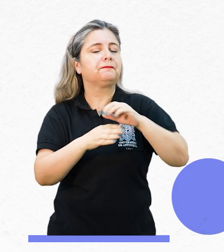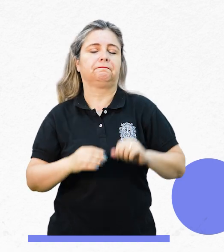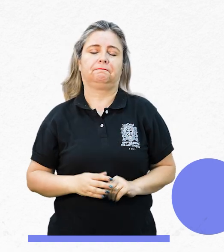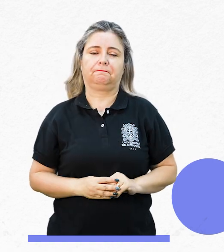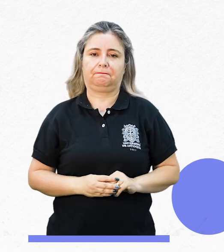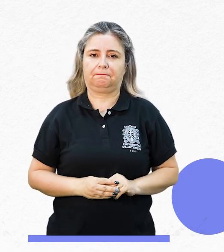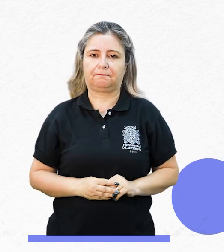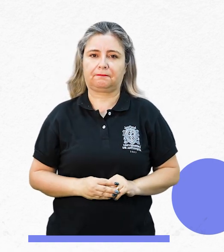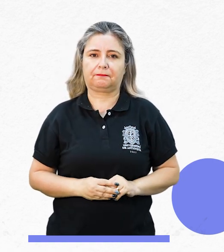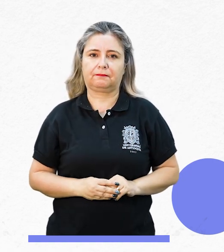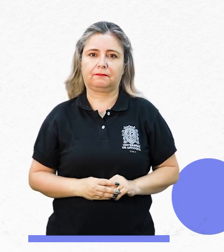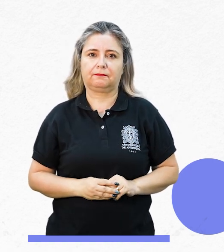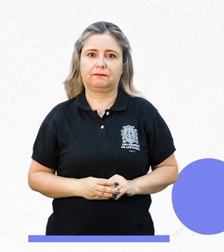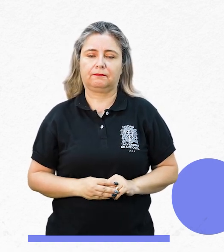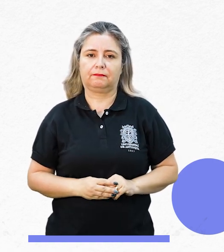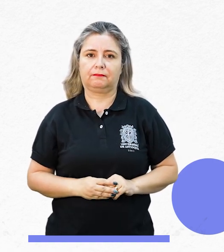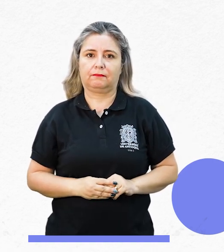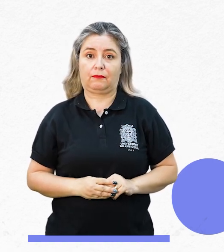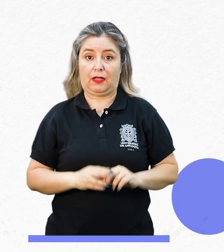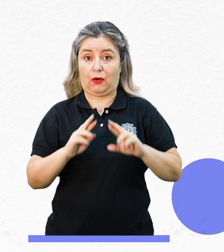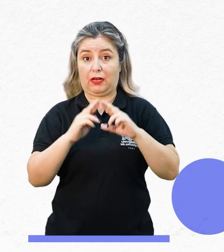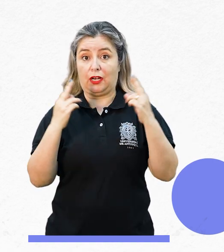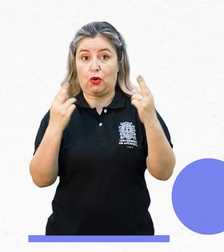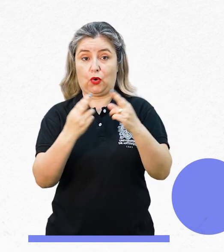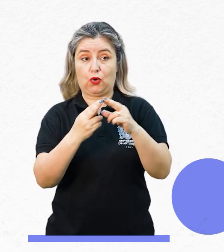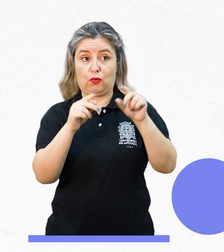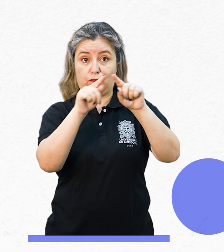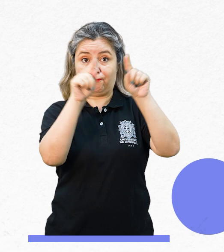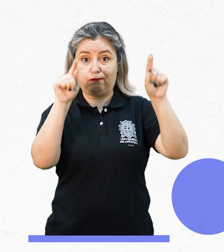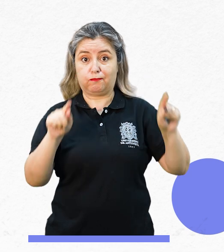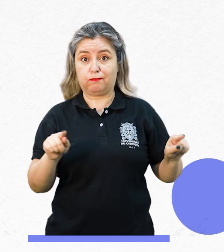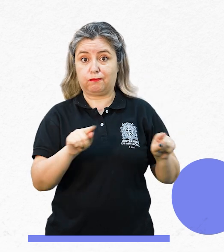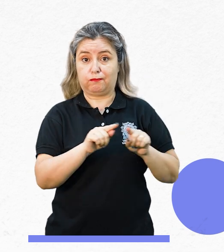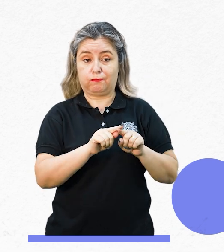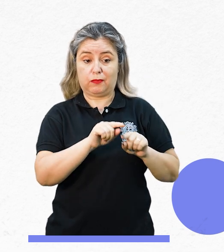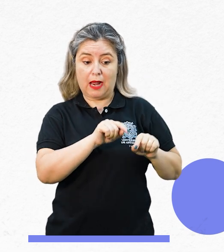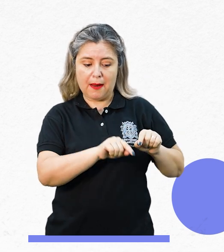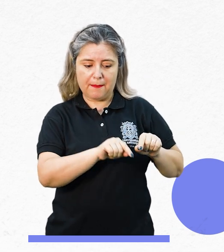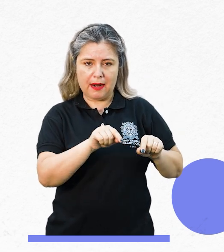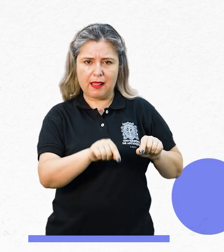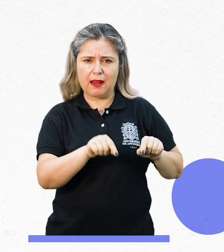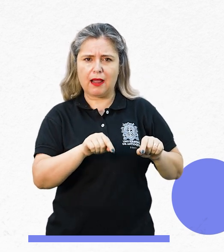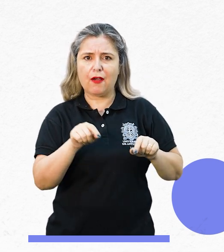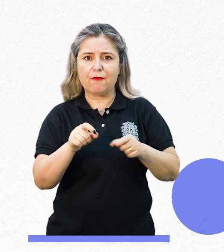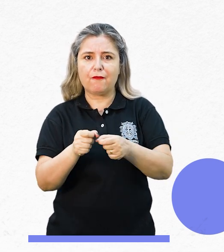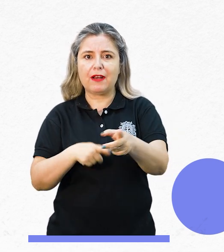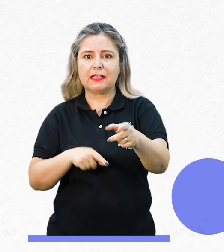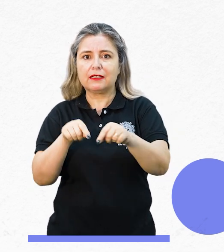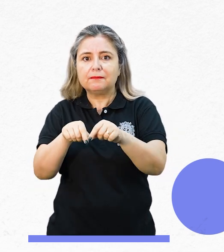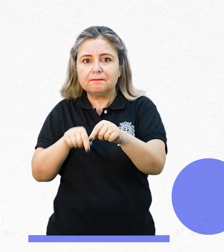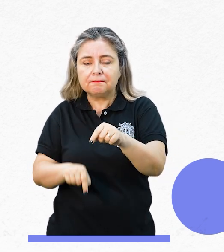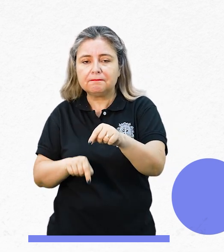Estamos en este momento dentro de una reunión de Teams. Vamos a empezar a desplazarnos con flecha abajo.